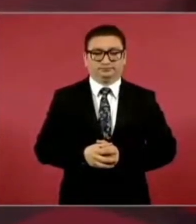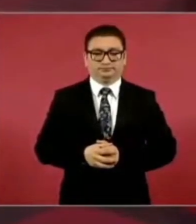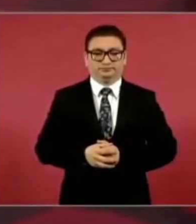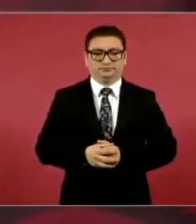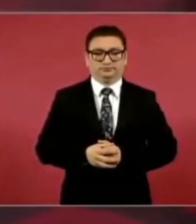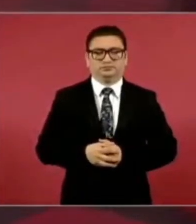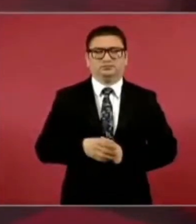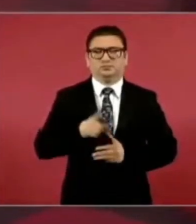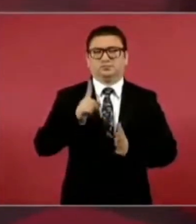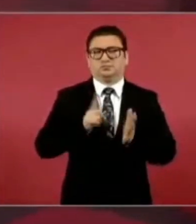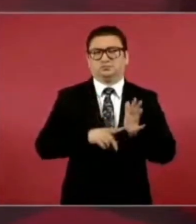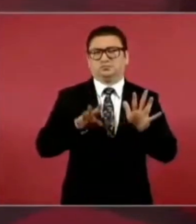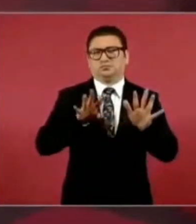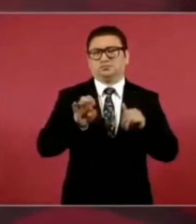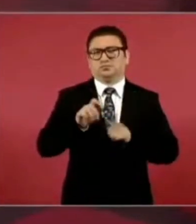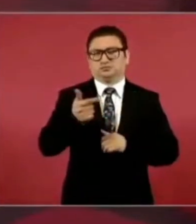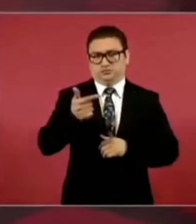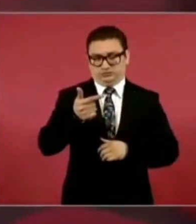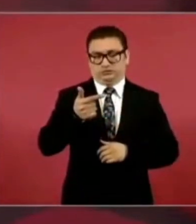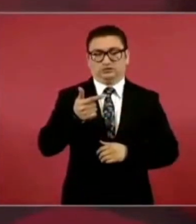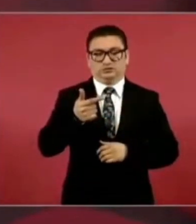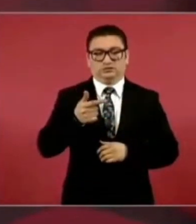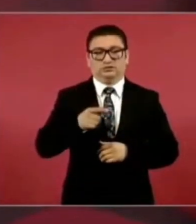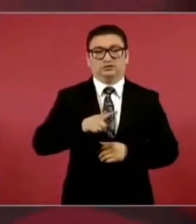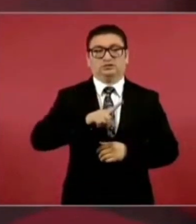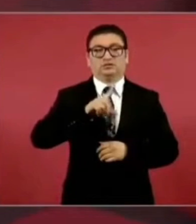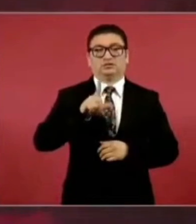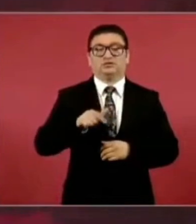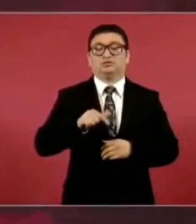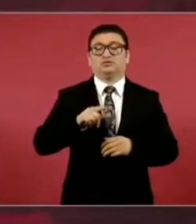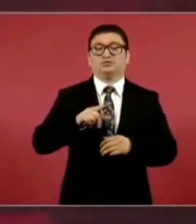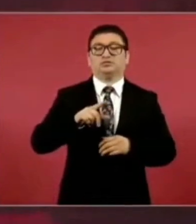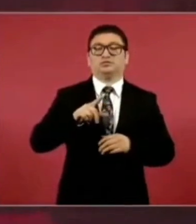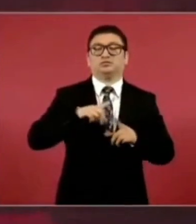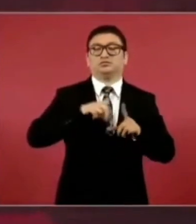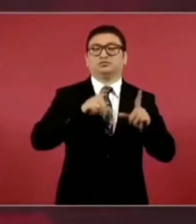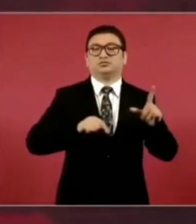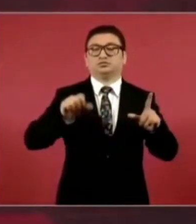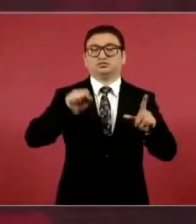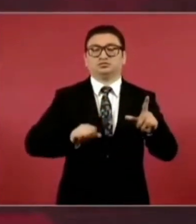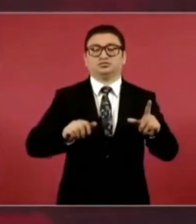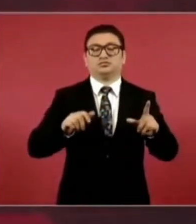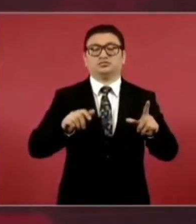1907 y el del sureste 1950